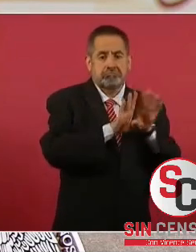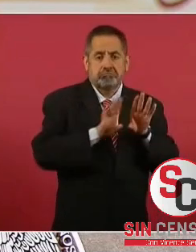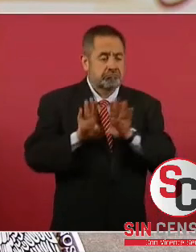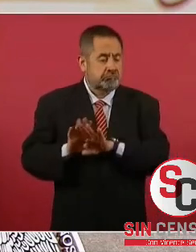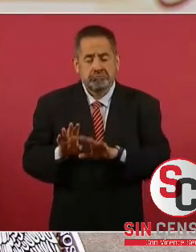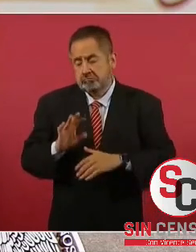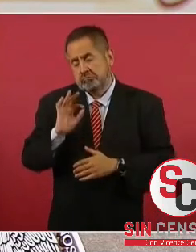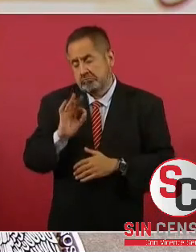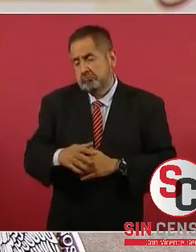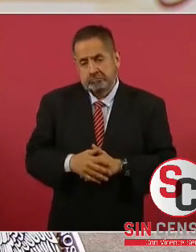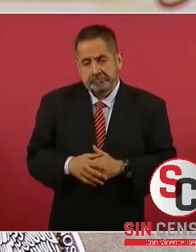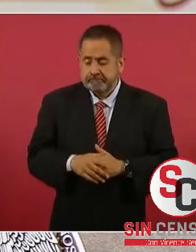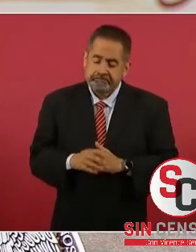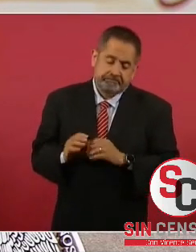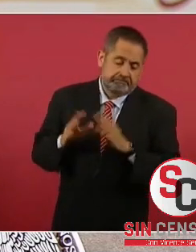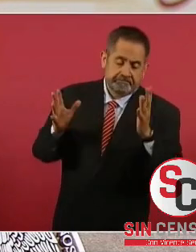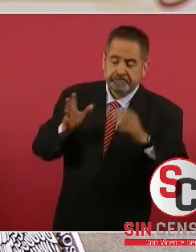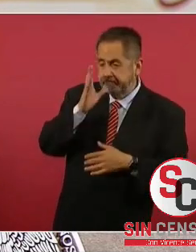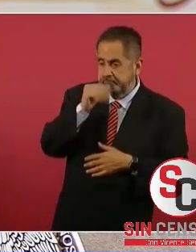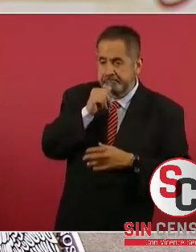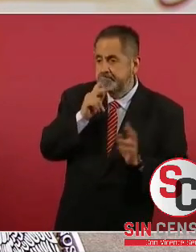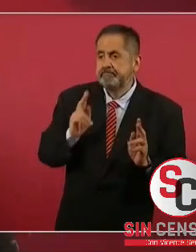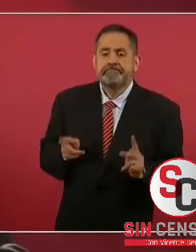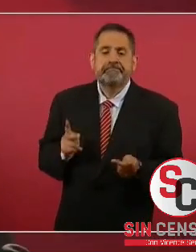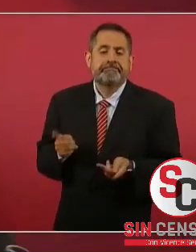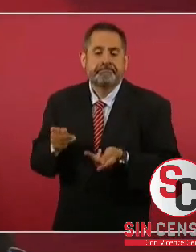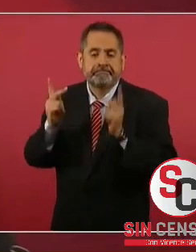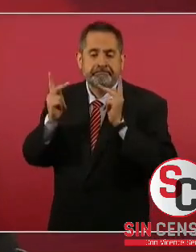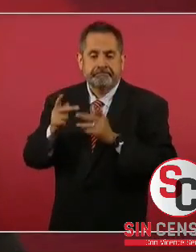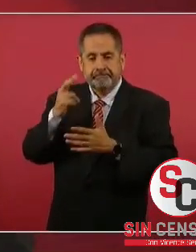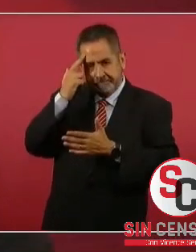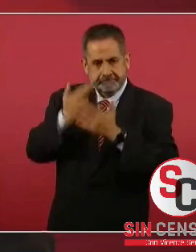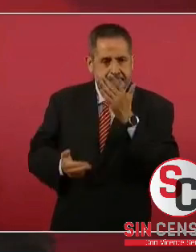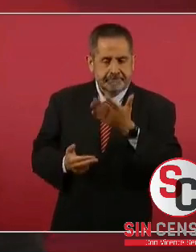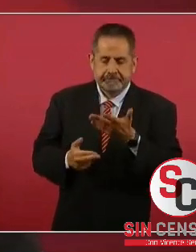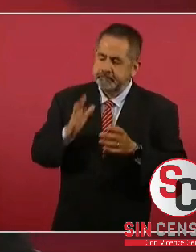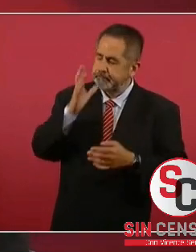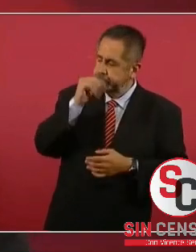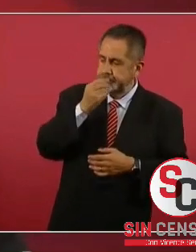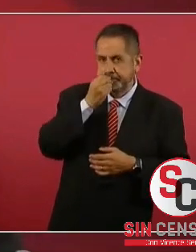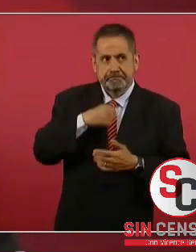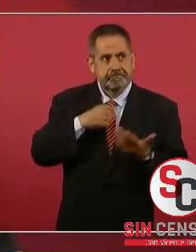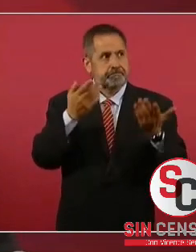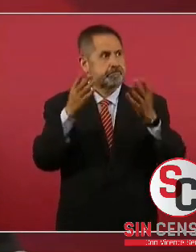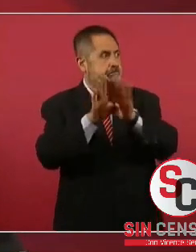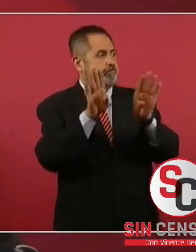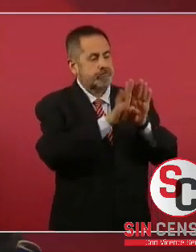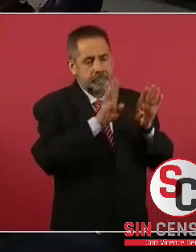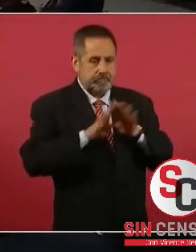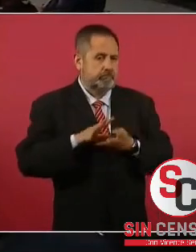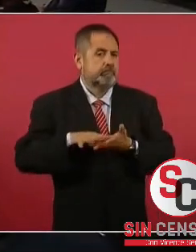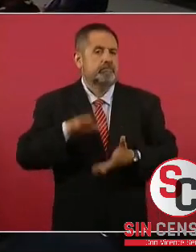tuvieron muy claro que no podían cometer un acto ilegal y decidieron cerrar.